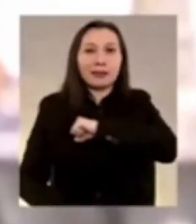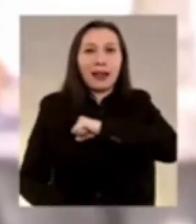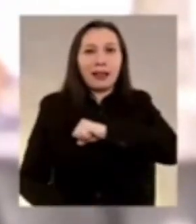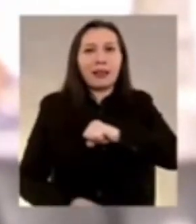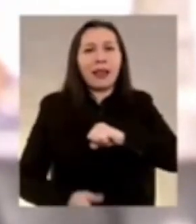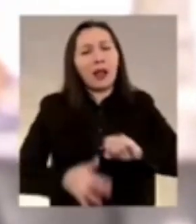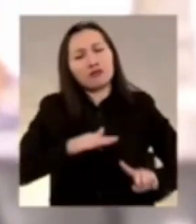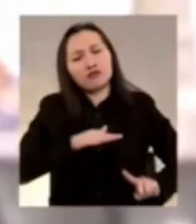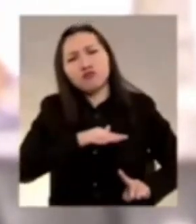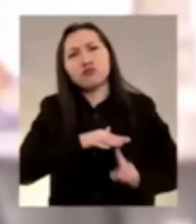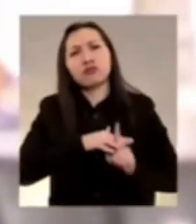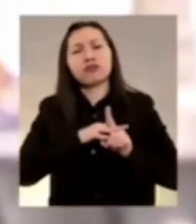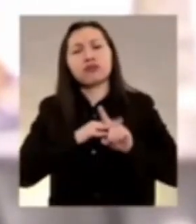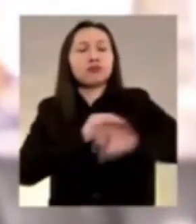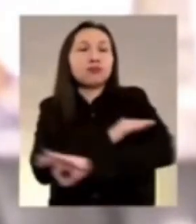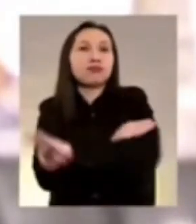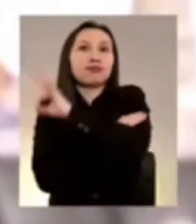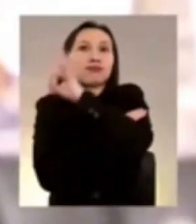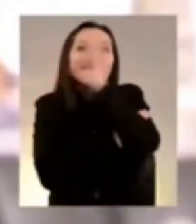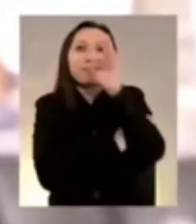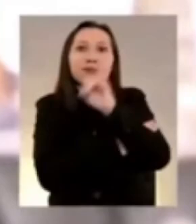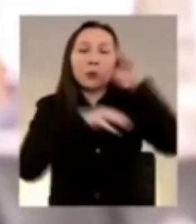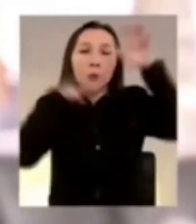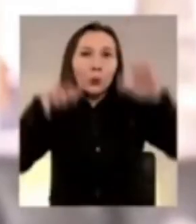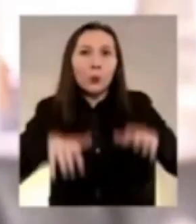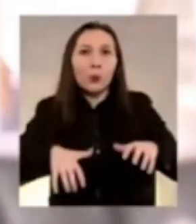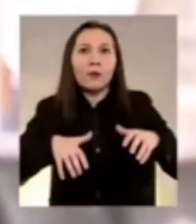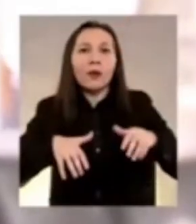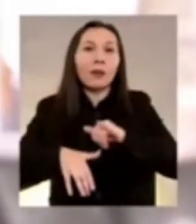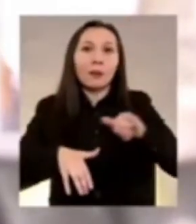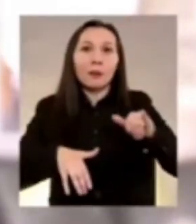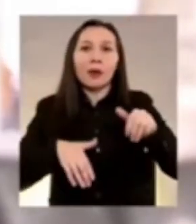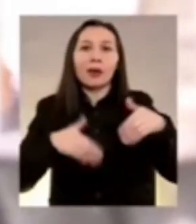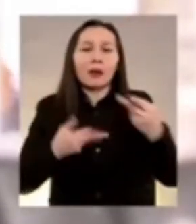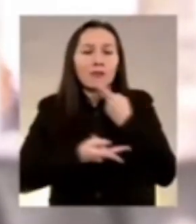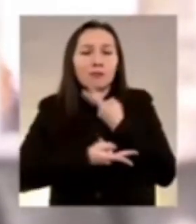refulgente después de la lluvia, proclamamos